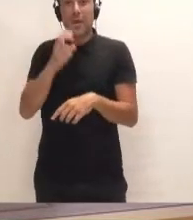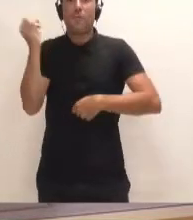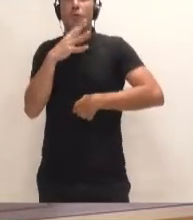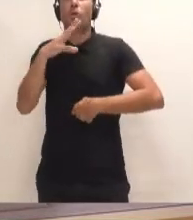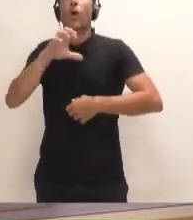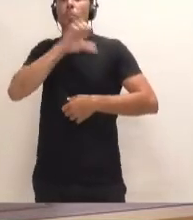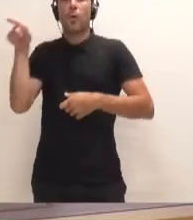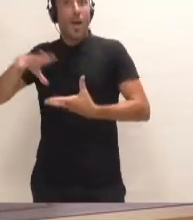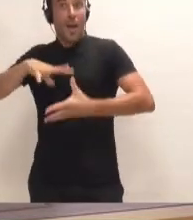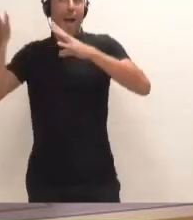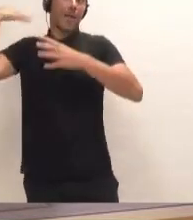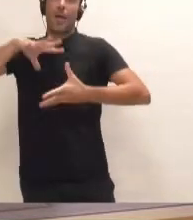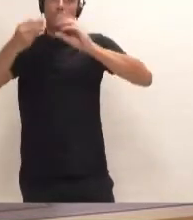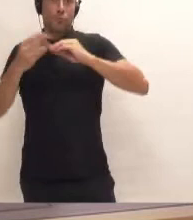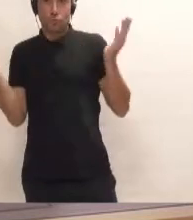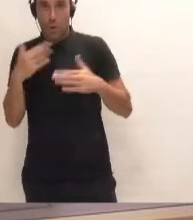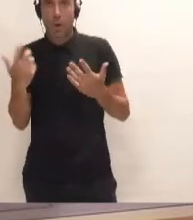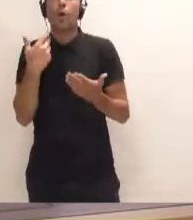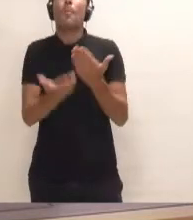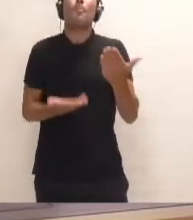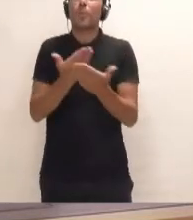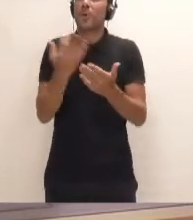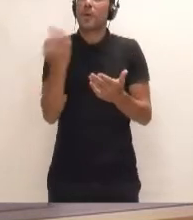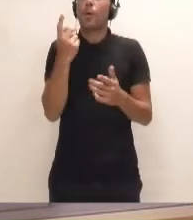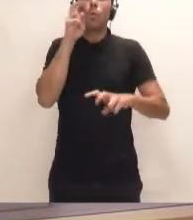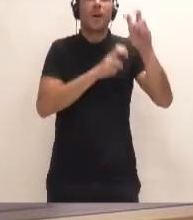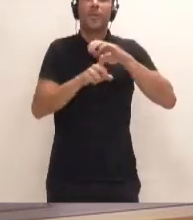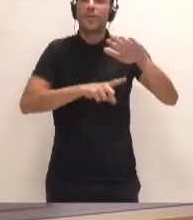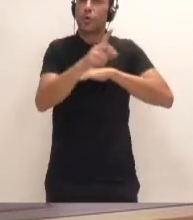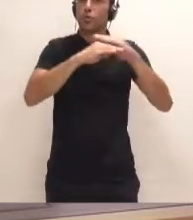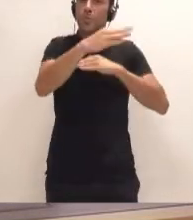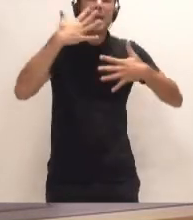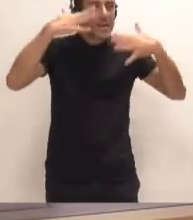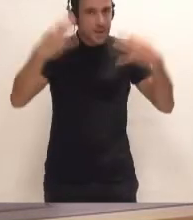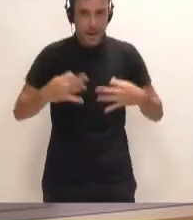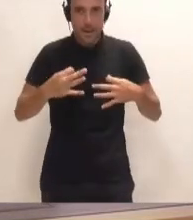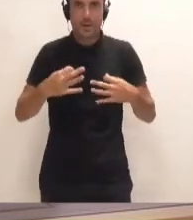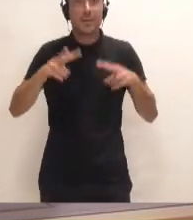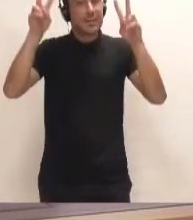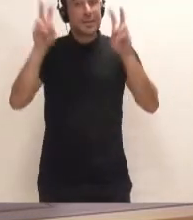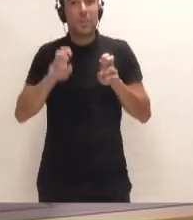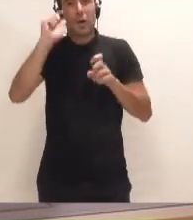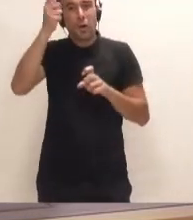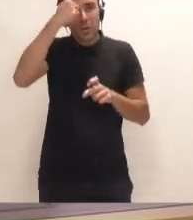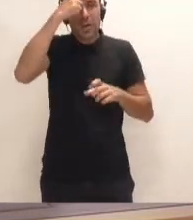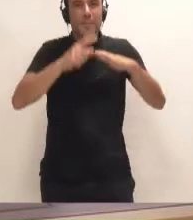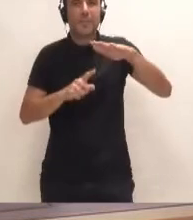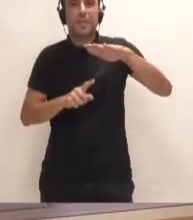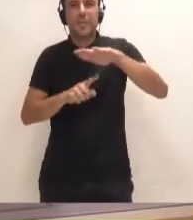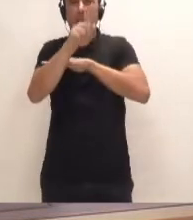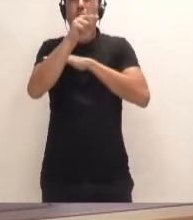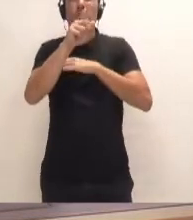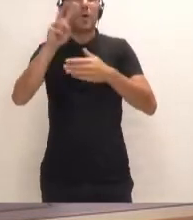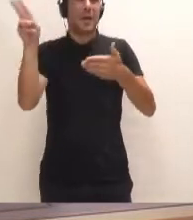europeos. Propongan iniciativas de un desarrollo sostenible real. Abandonen de una vez el concepto de desarrollismo